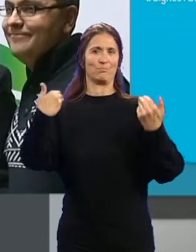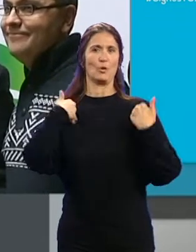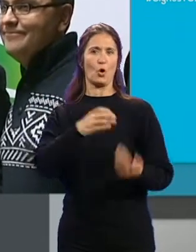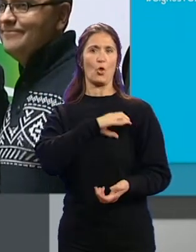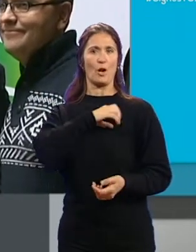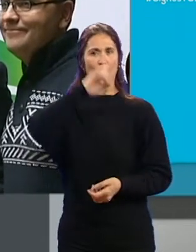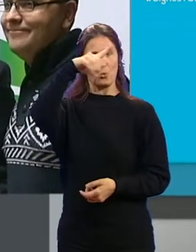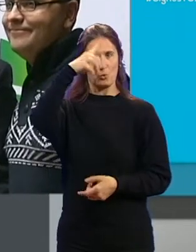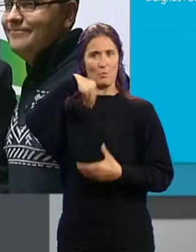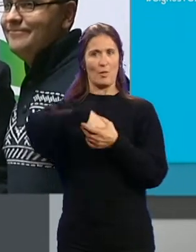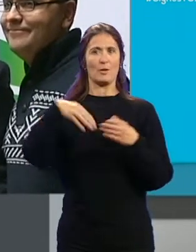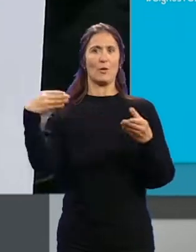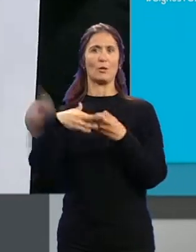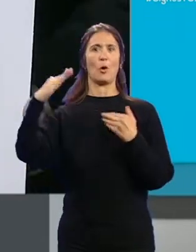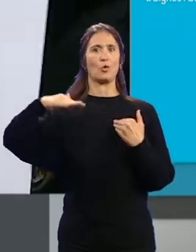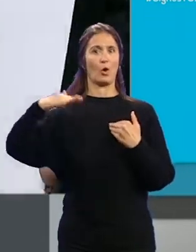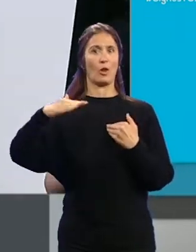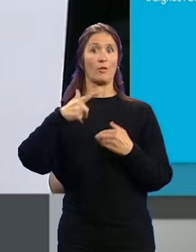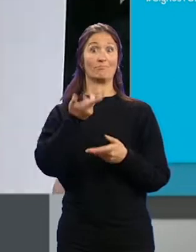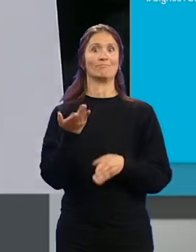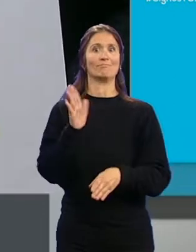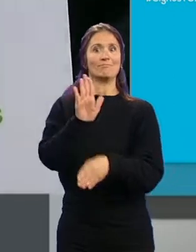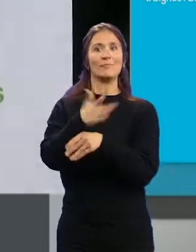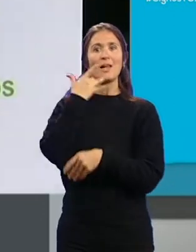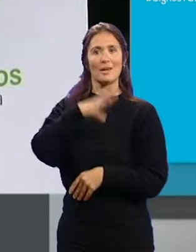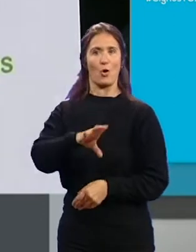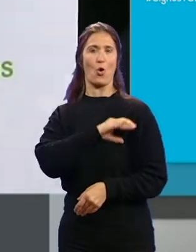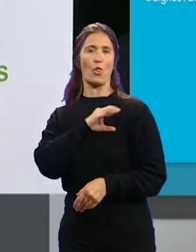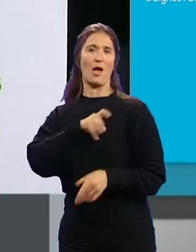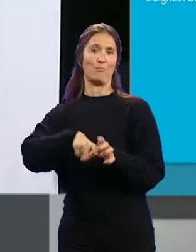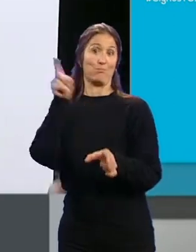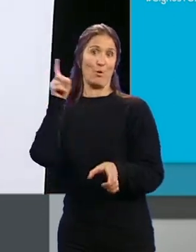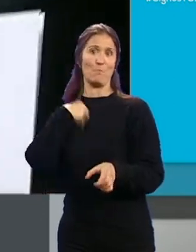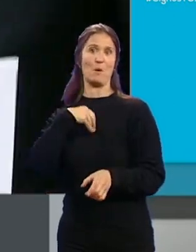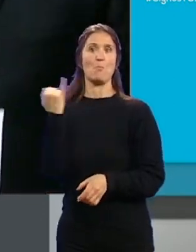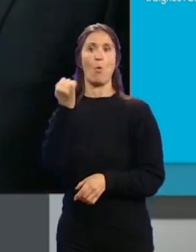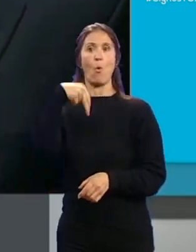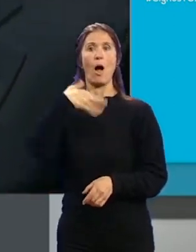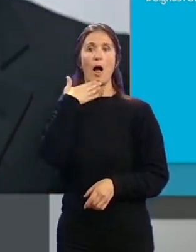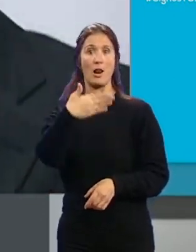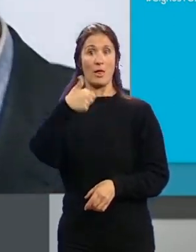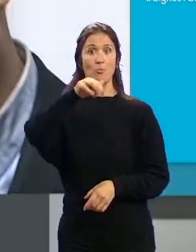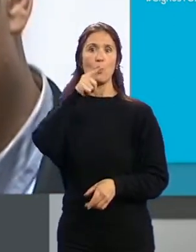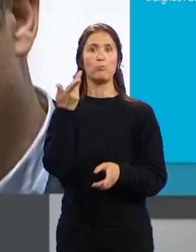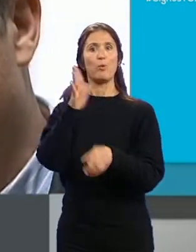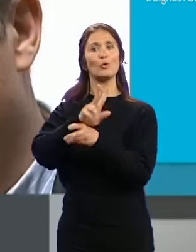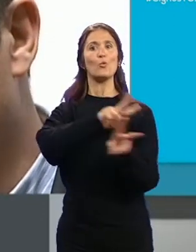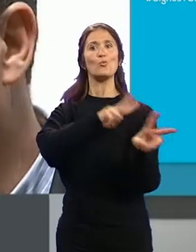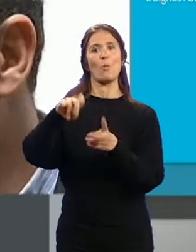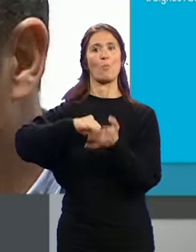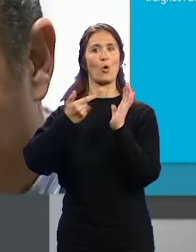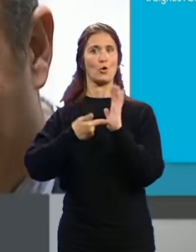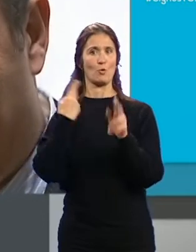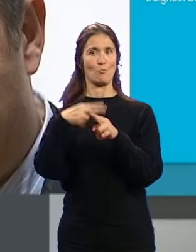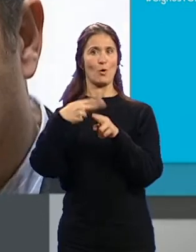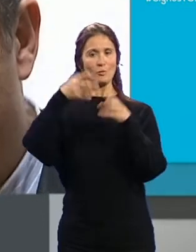de Cultura... ...del Gobierno Municipal de Torres Hurtado. Así se ha presentado hoy el concejal... ...no adscrito Juan García Montero... ...ante su nuevo proyecto político... ...centrados